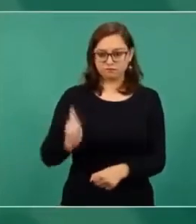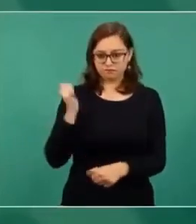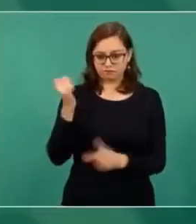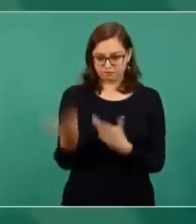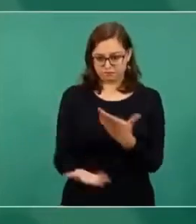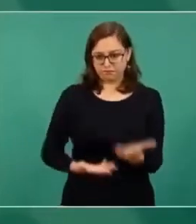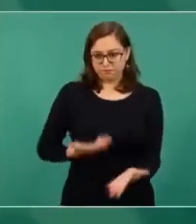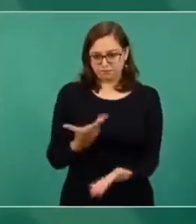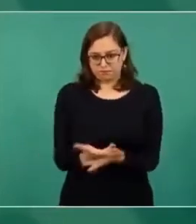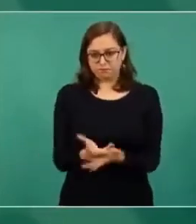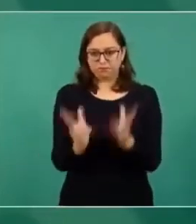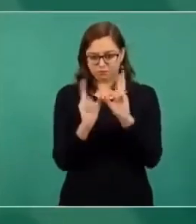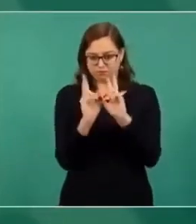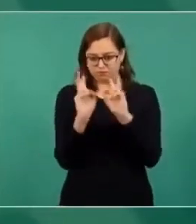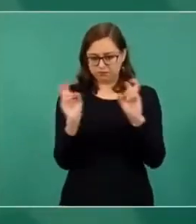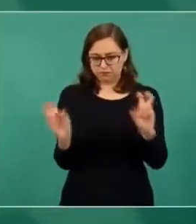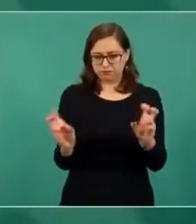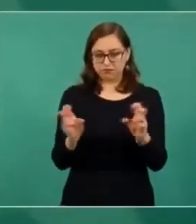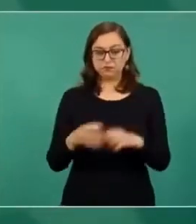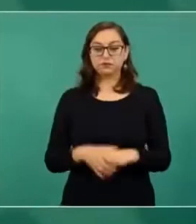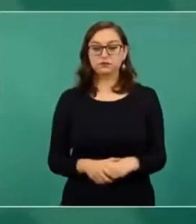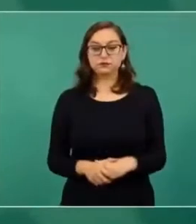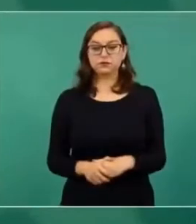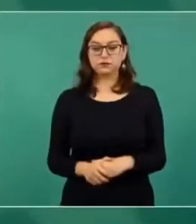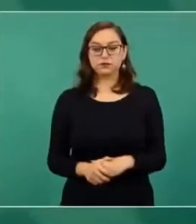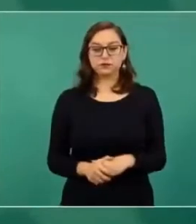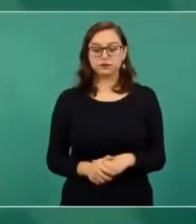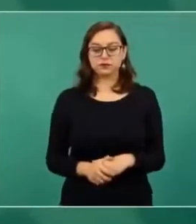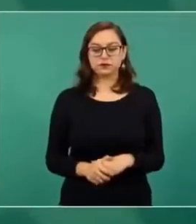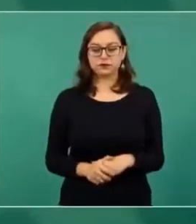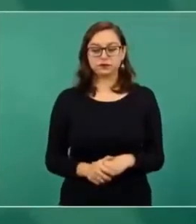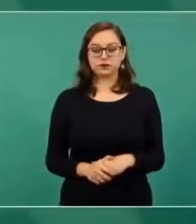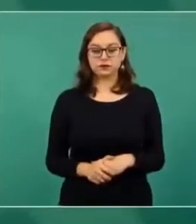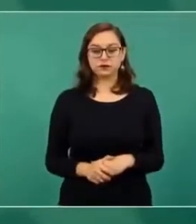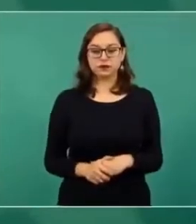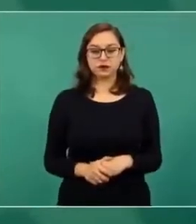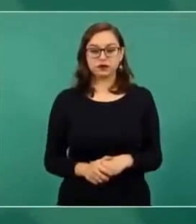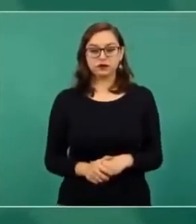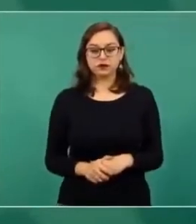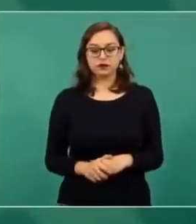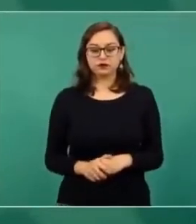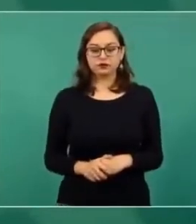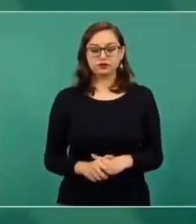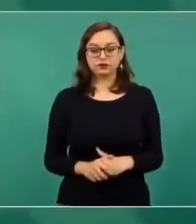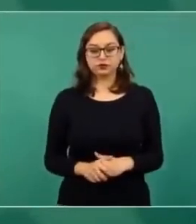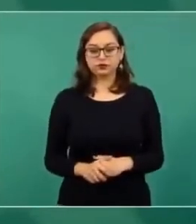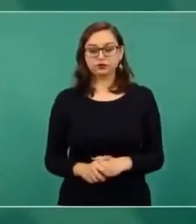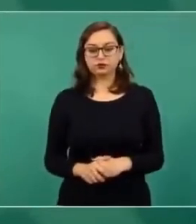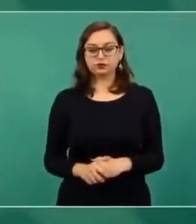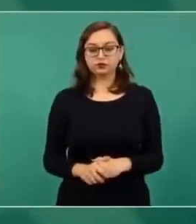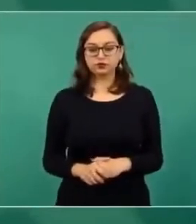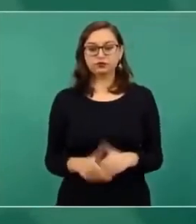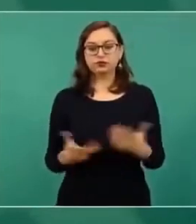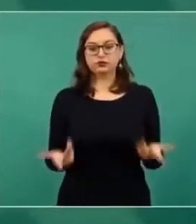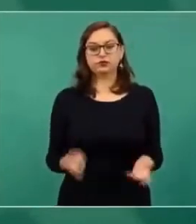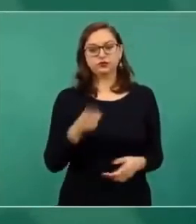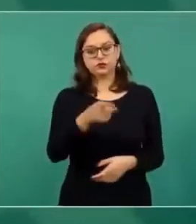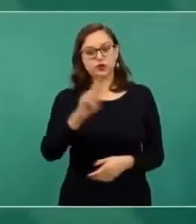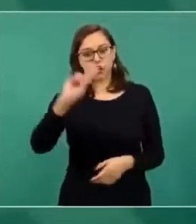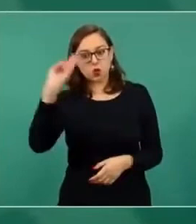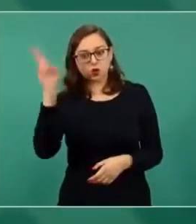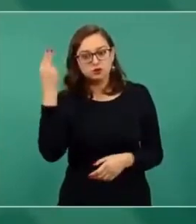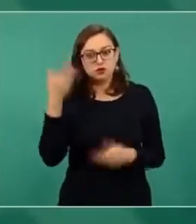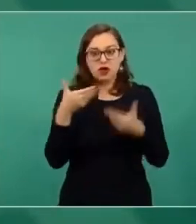¿Por qué se demoran las universidades en el regreso a clases?